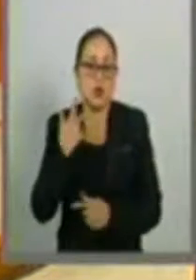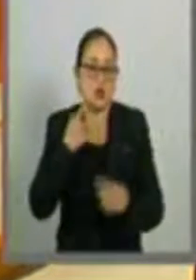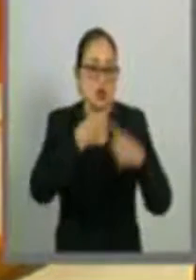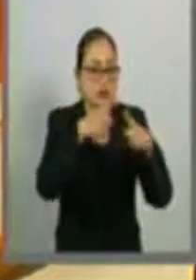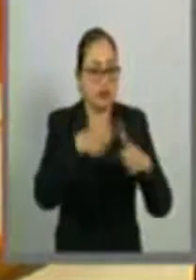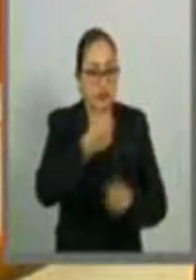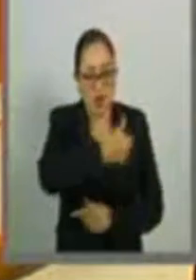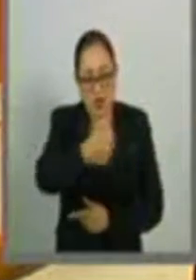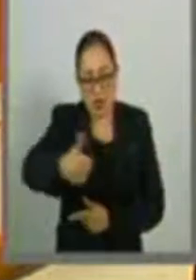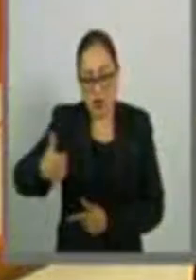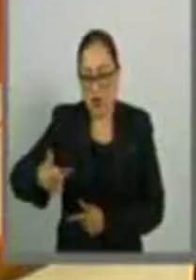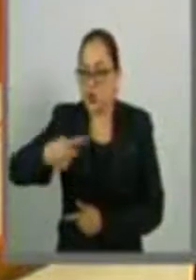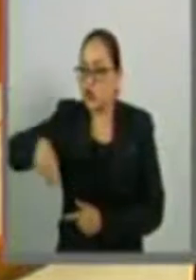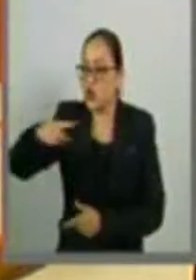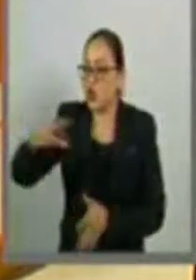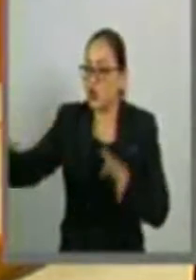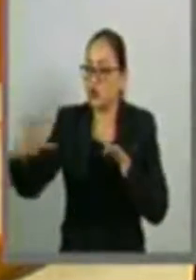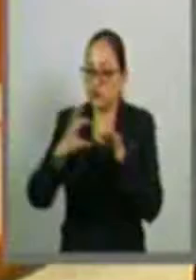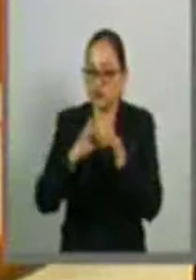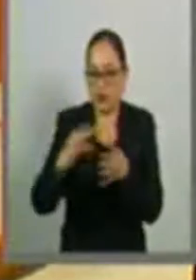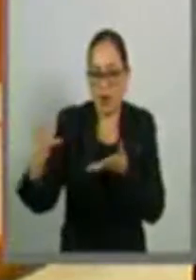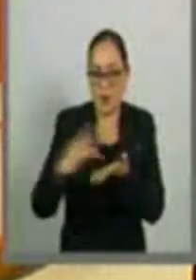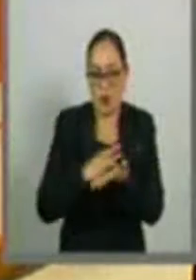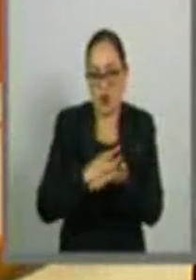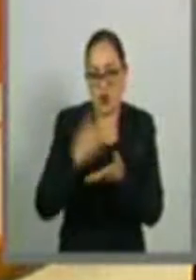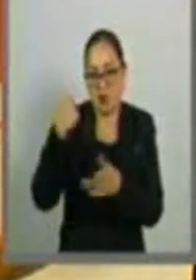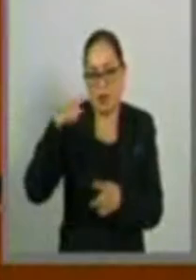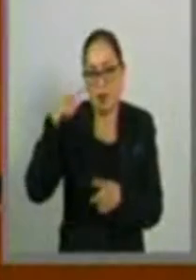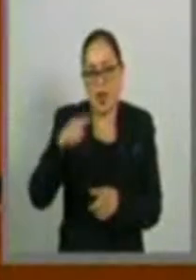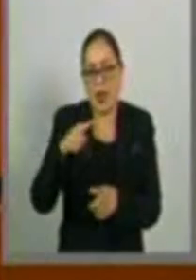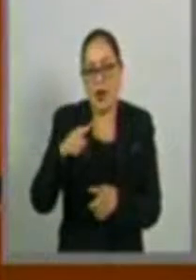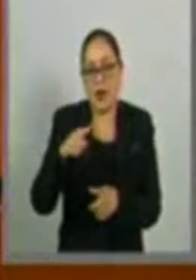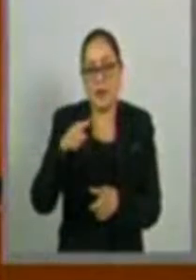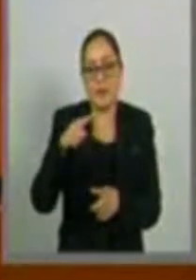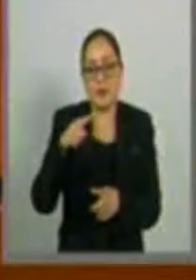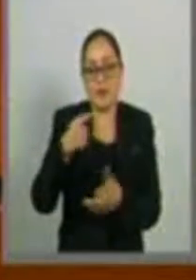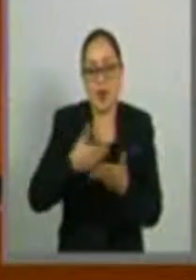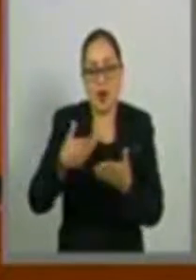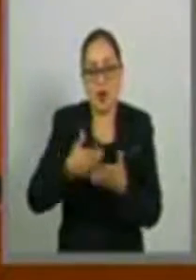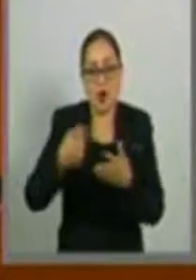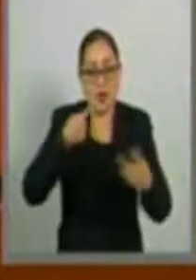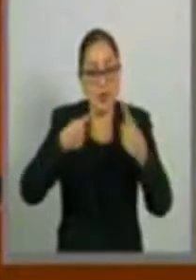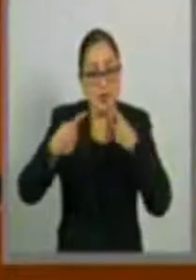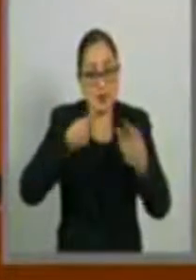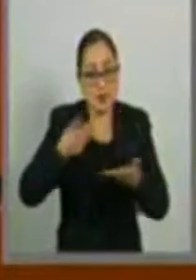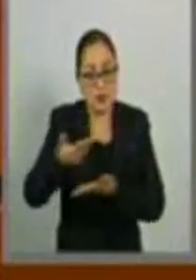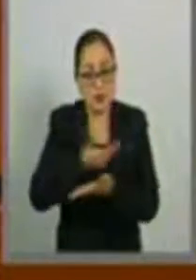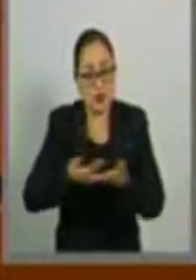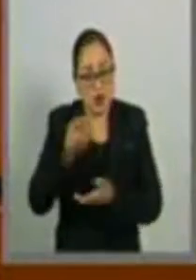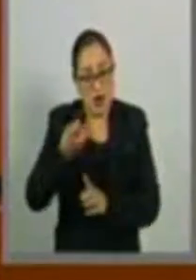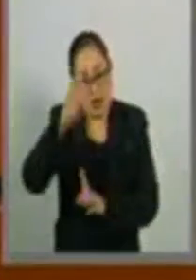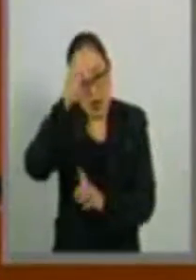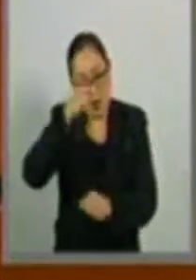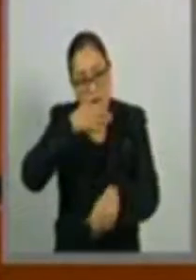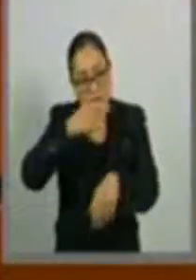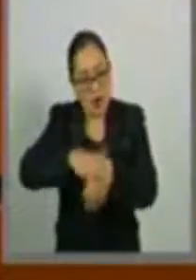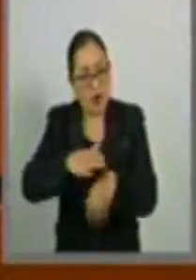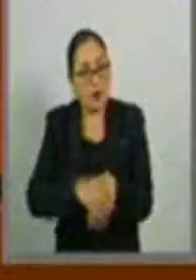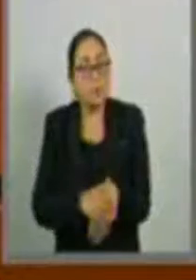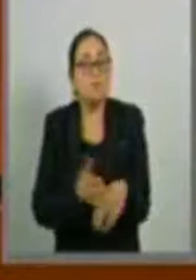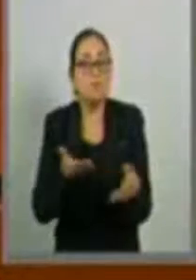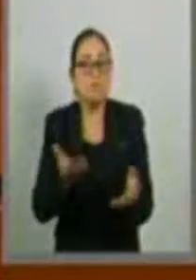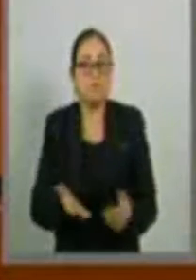por su solidaridad para la discusión de este punto de acuerdo que me parece